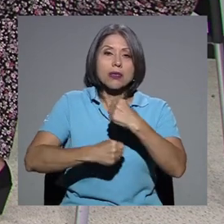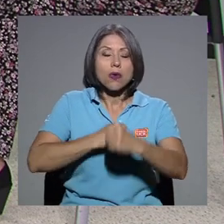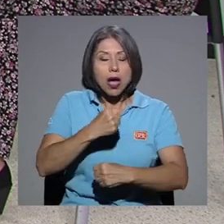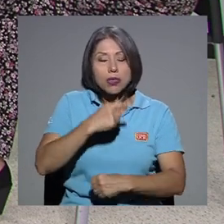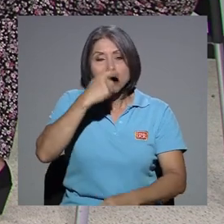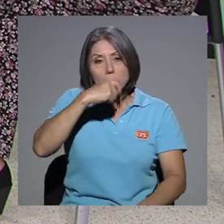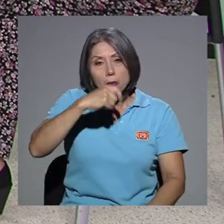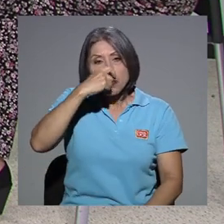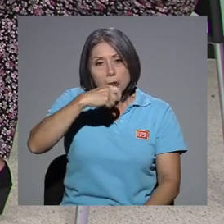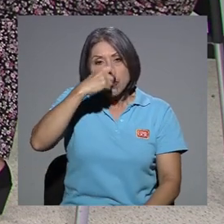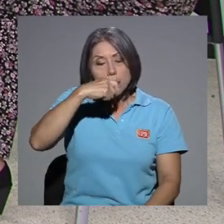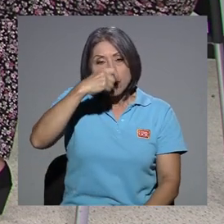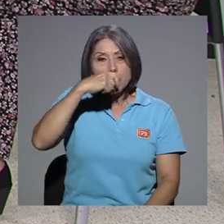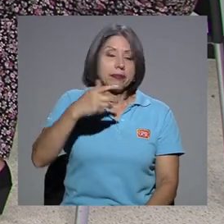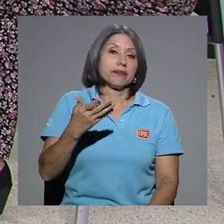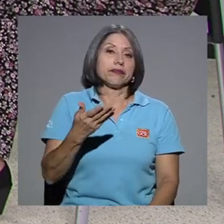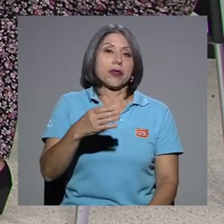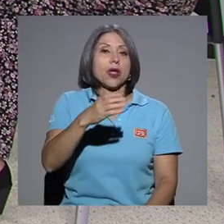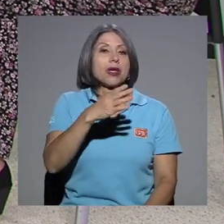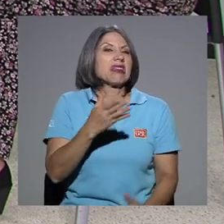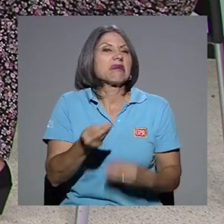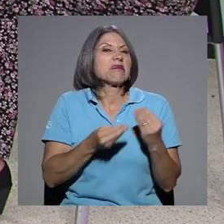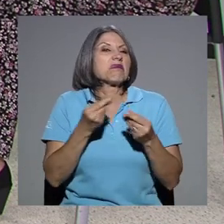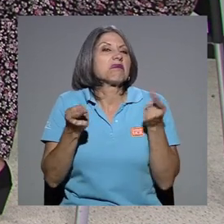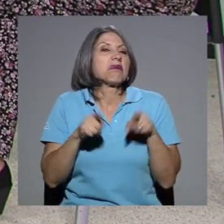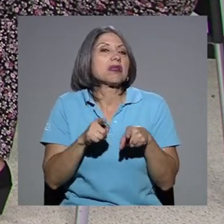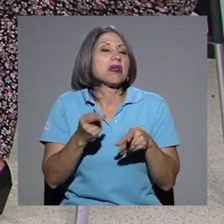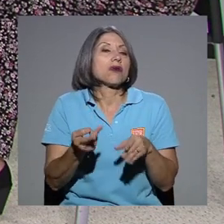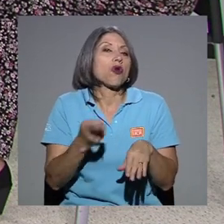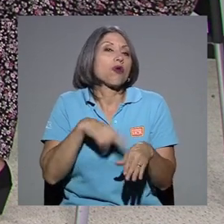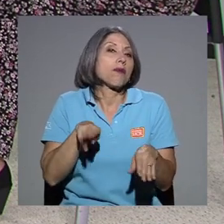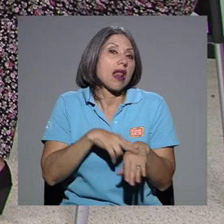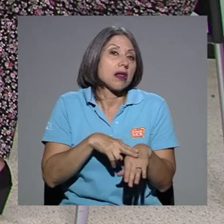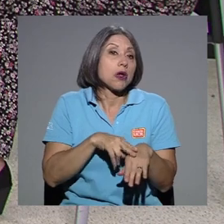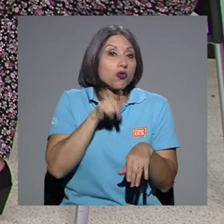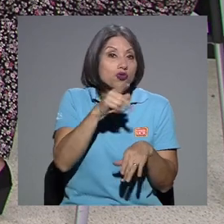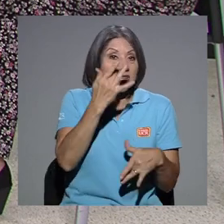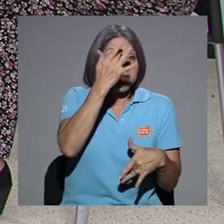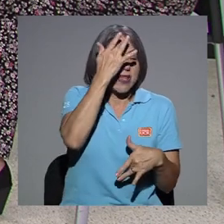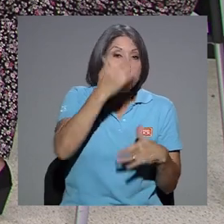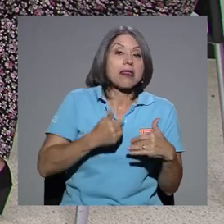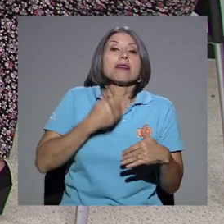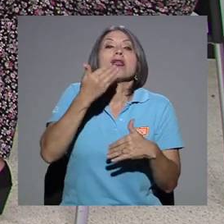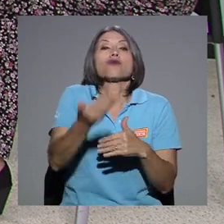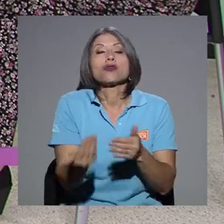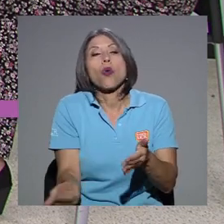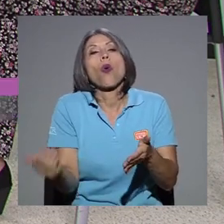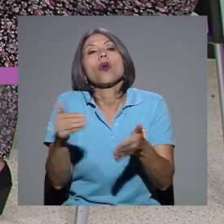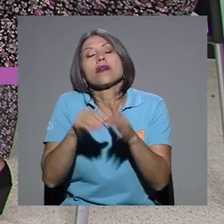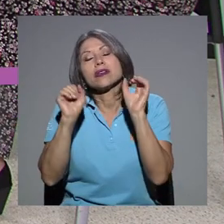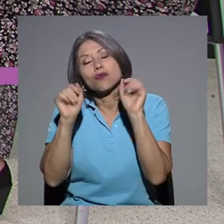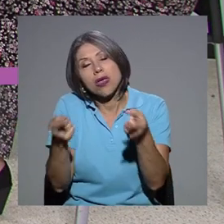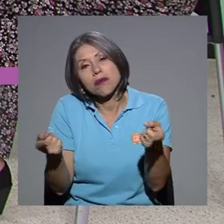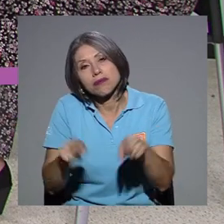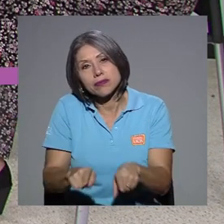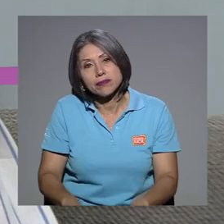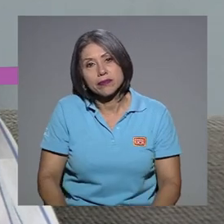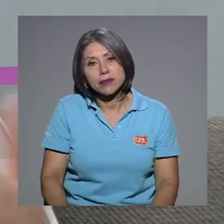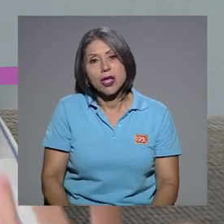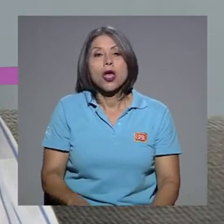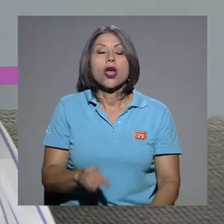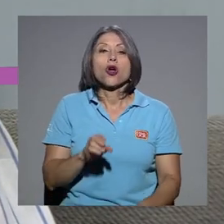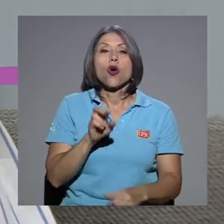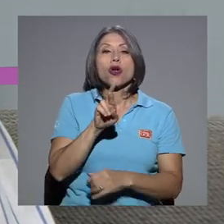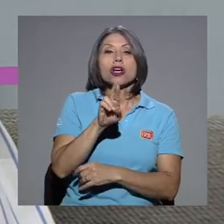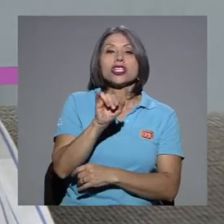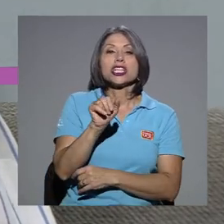el comportamiento normal es que uno se puede reinfectar. De hecho, con los rinovirus y con los coronavirus respiratorios, o sea, con los cuatro primeros que